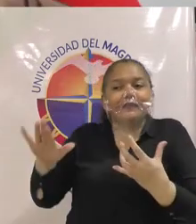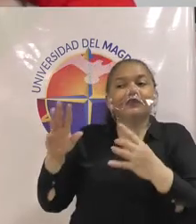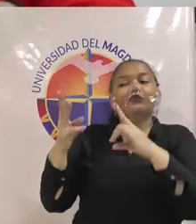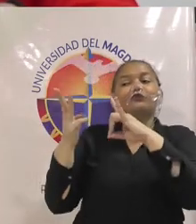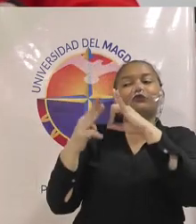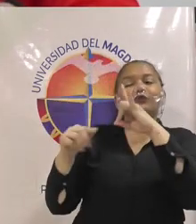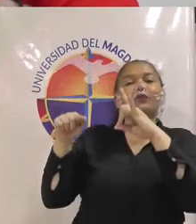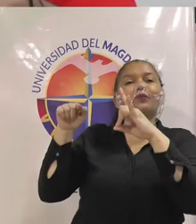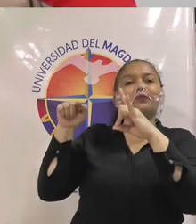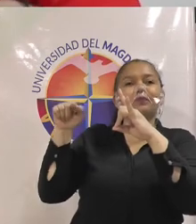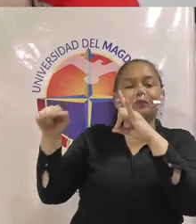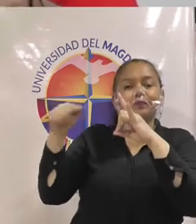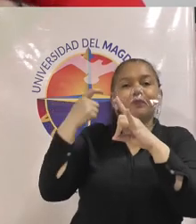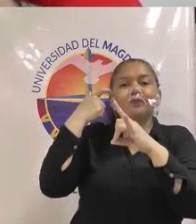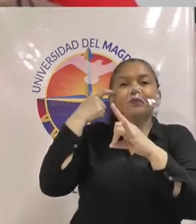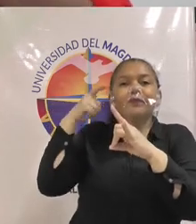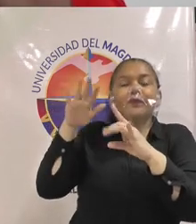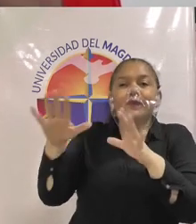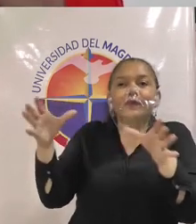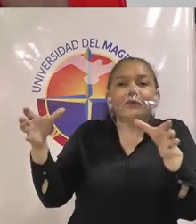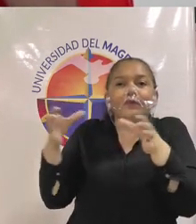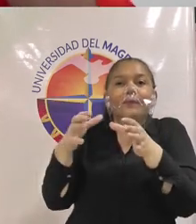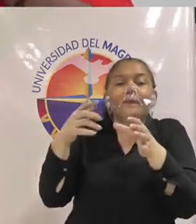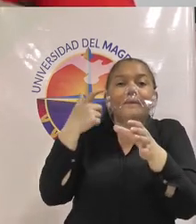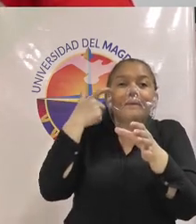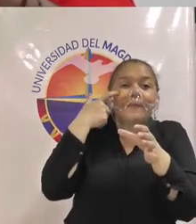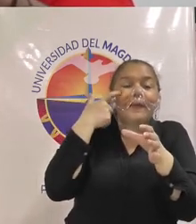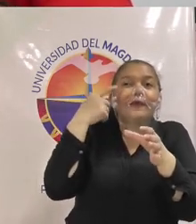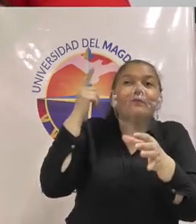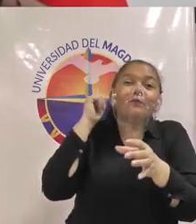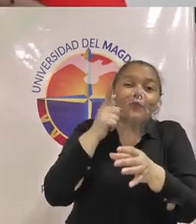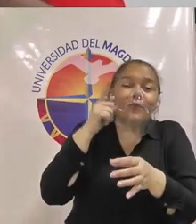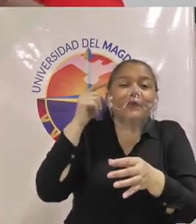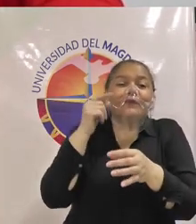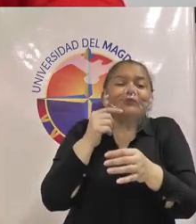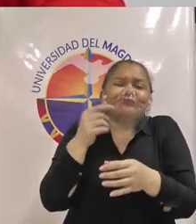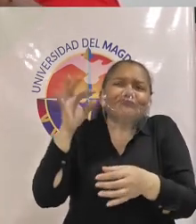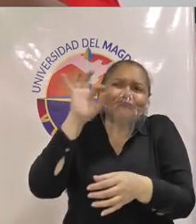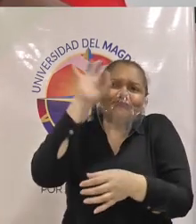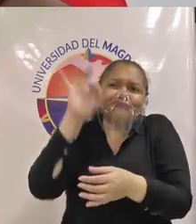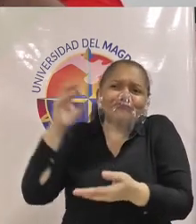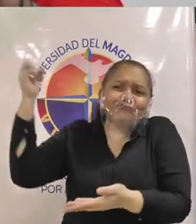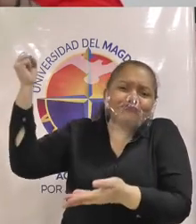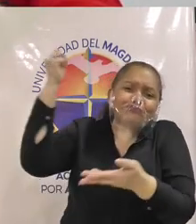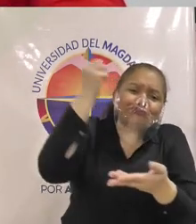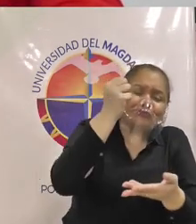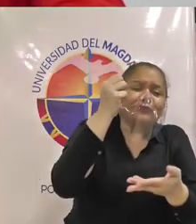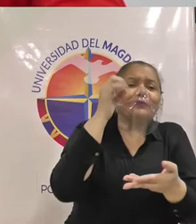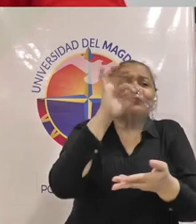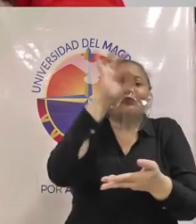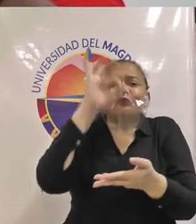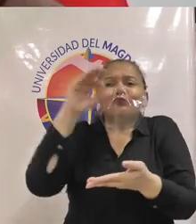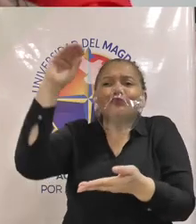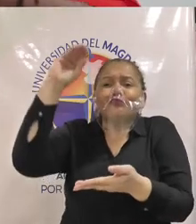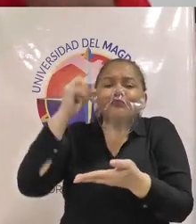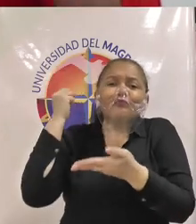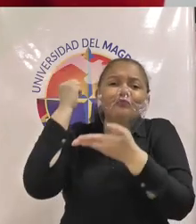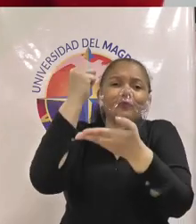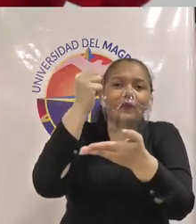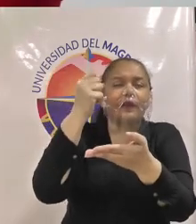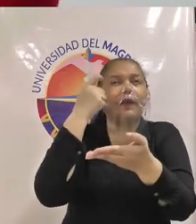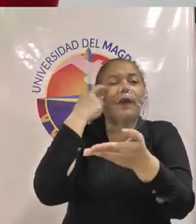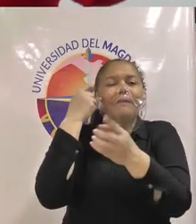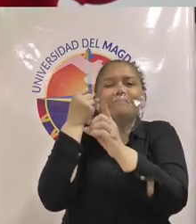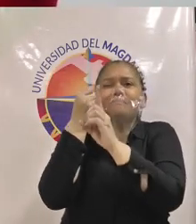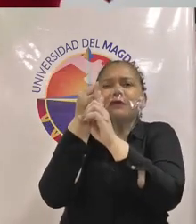del magdalena pase de ser de las universidades que menos recibe por estudiante de las acreditadas por alta calidad a de las que